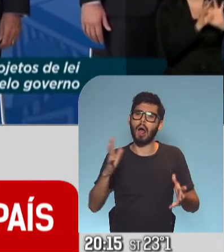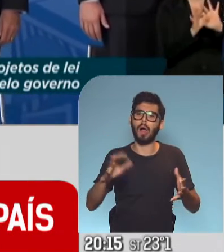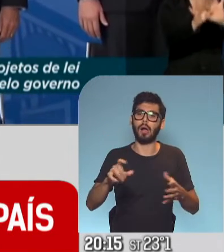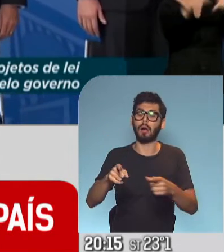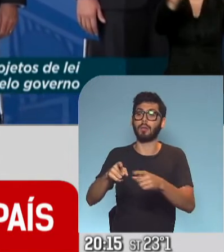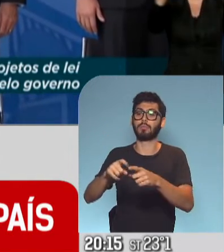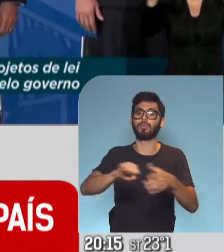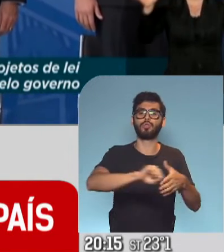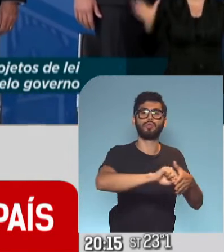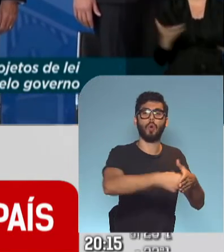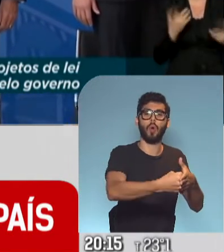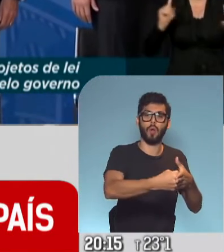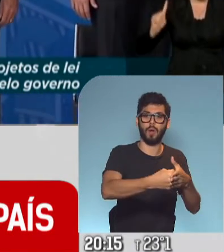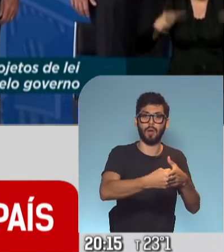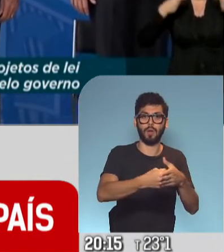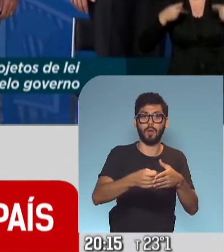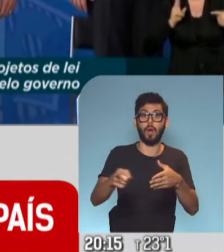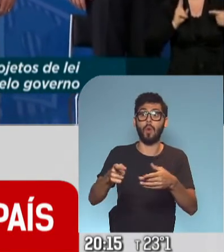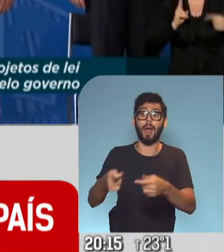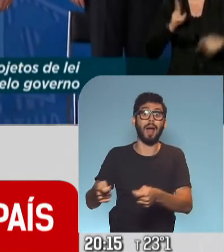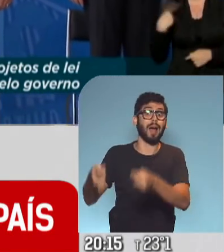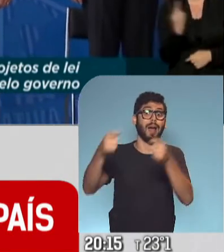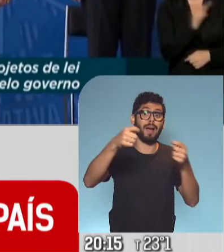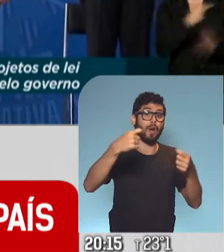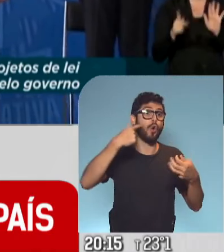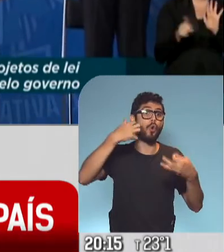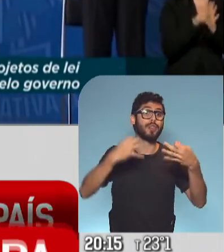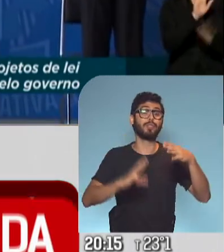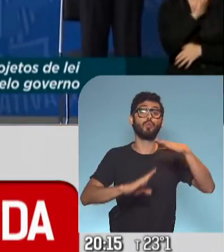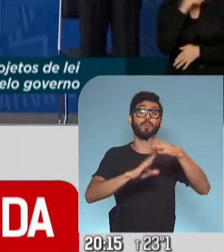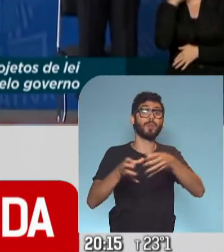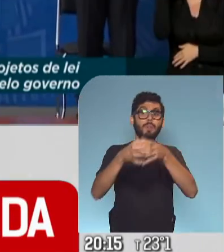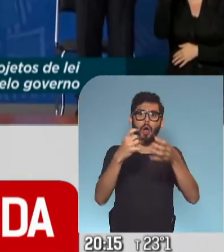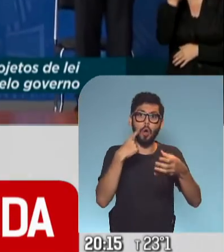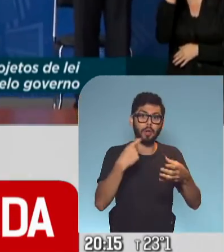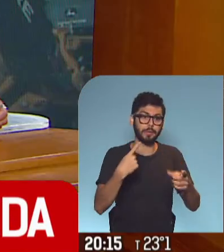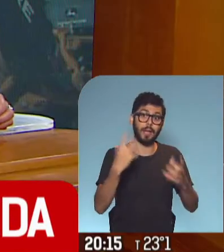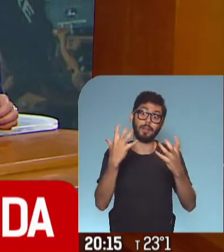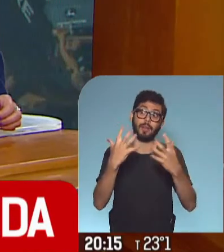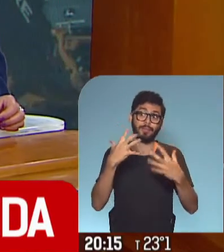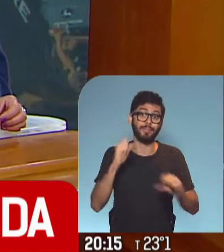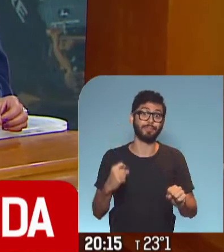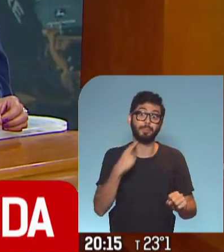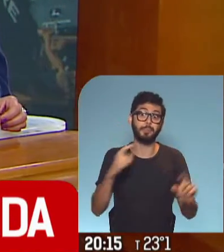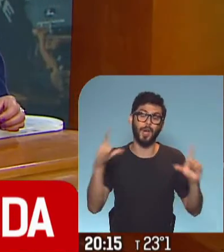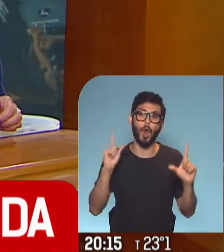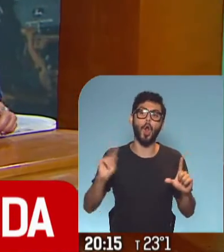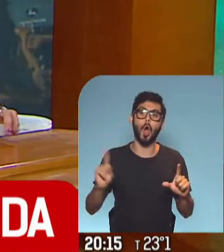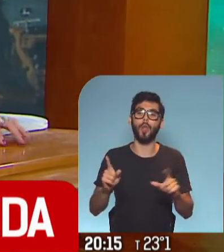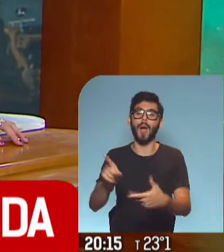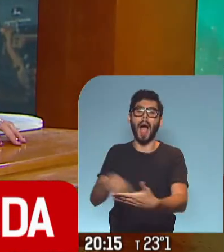operación Lavallato, y que eso no vaya a la Corte Suprema. Así que convulsión política, también está colapso